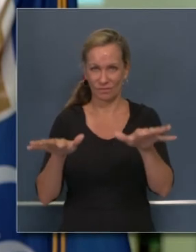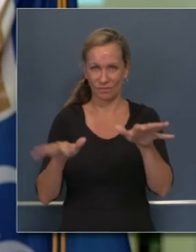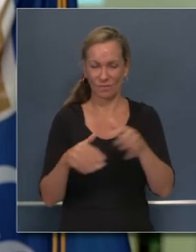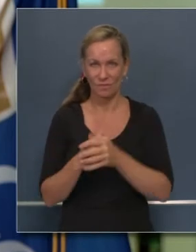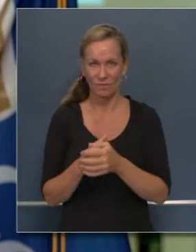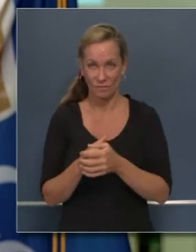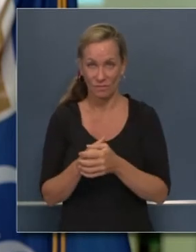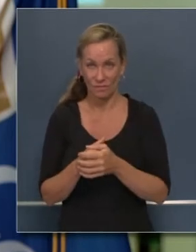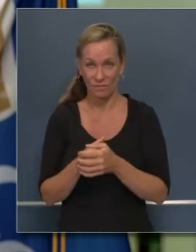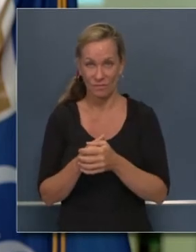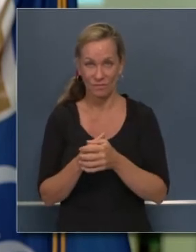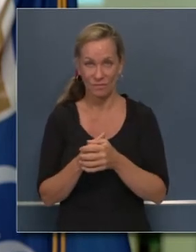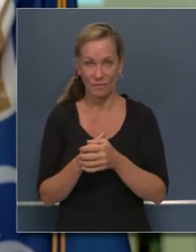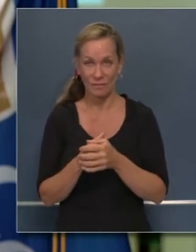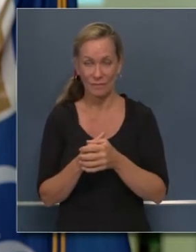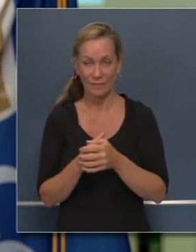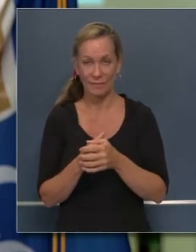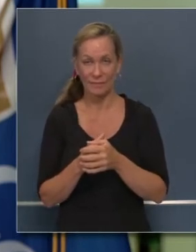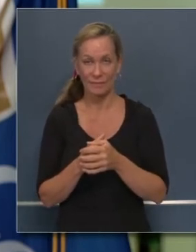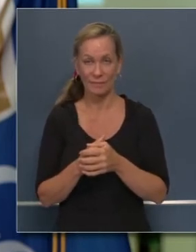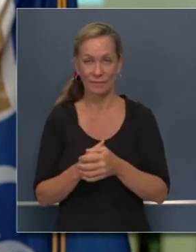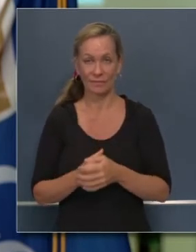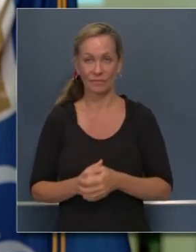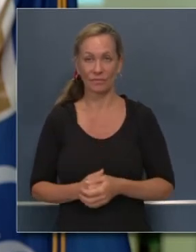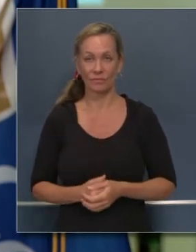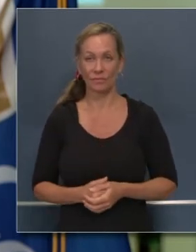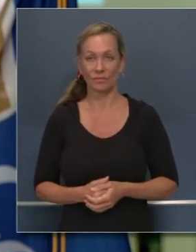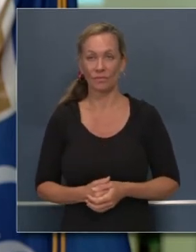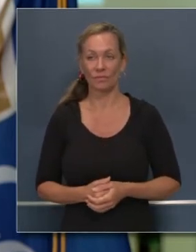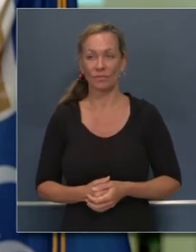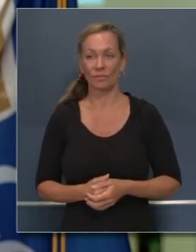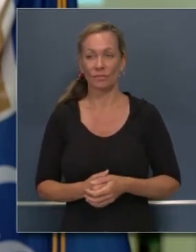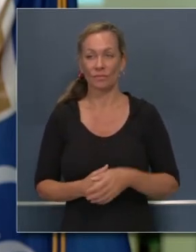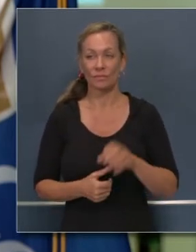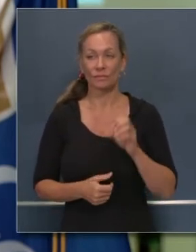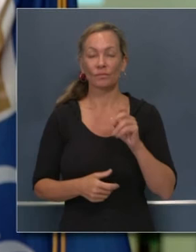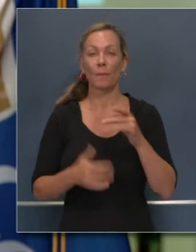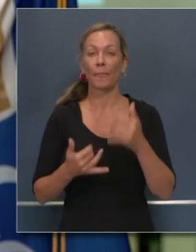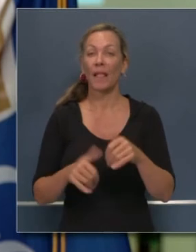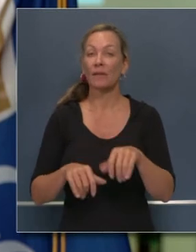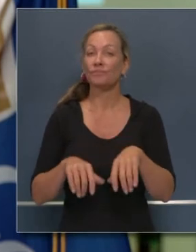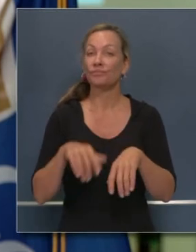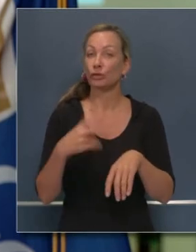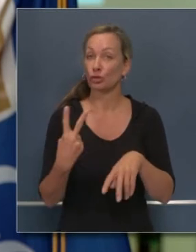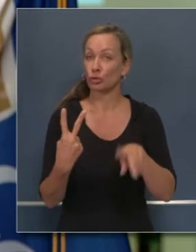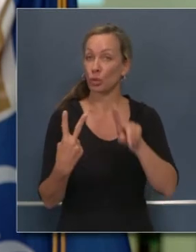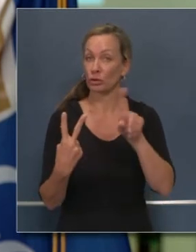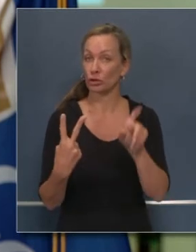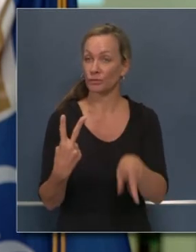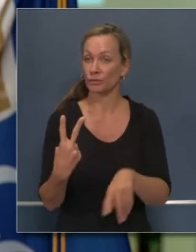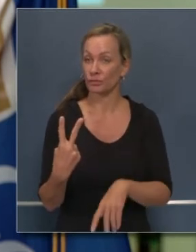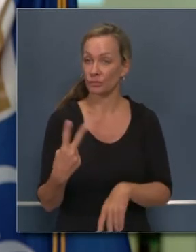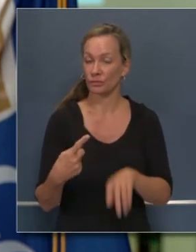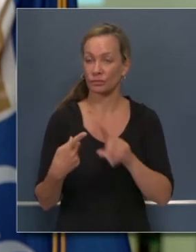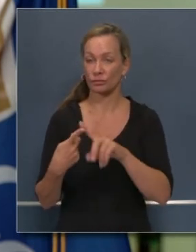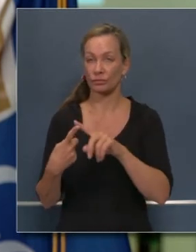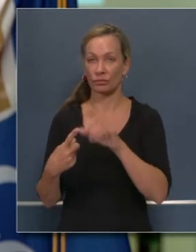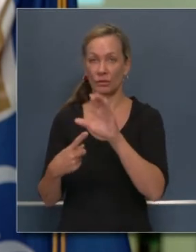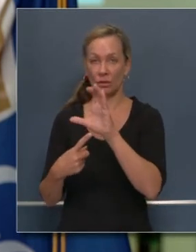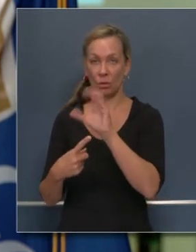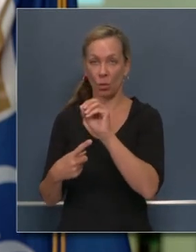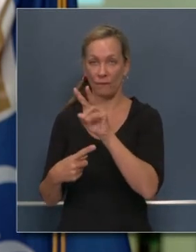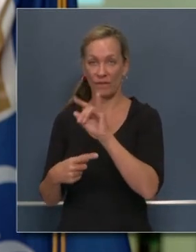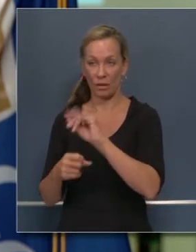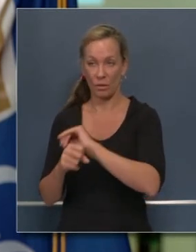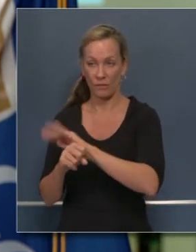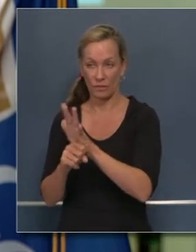Gobernador, me gustaría hacer dos preguntas relacionadas sobre el coronavirus